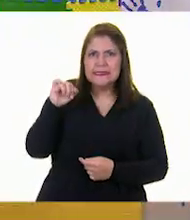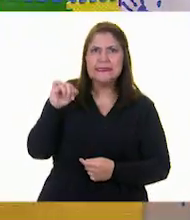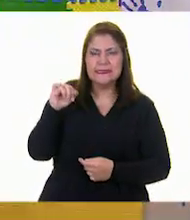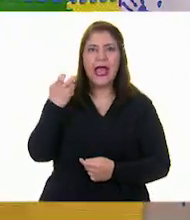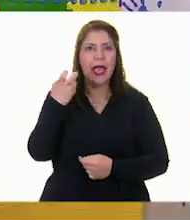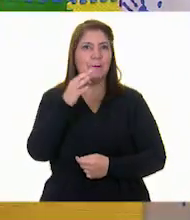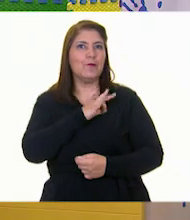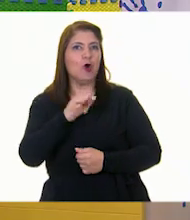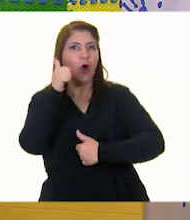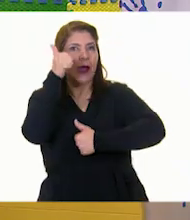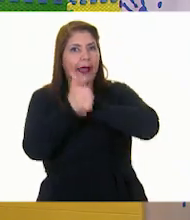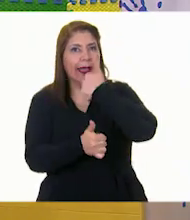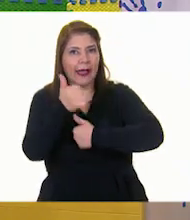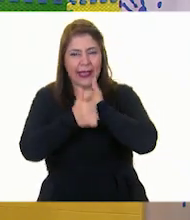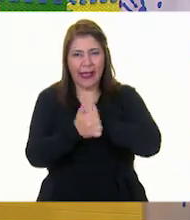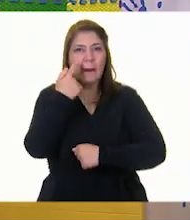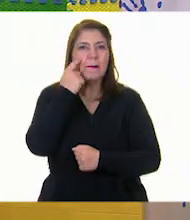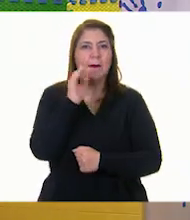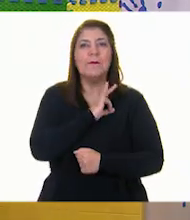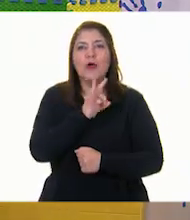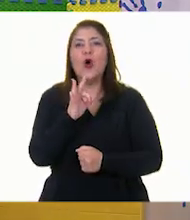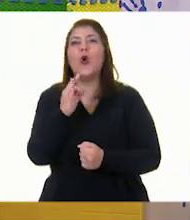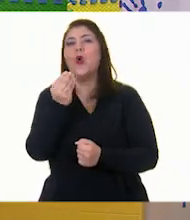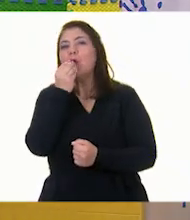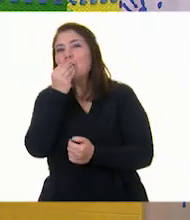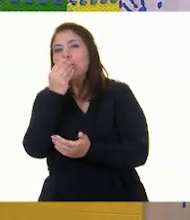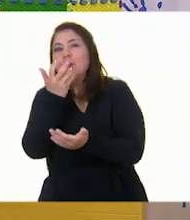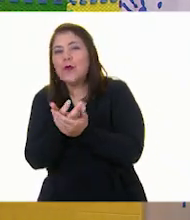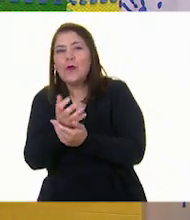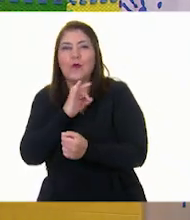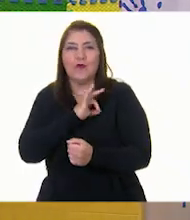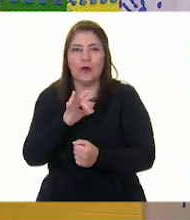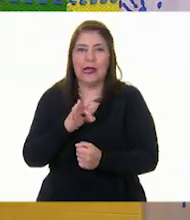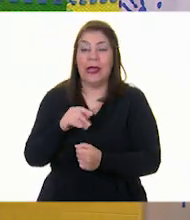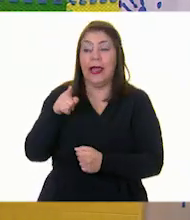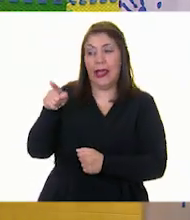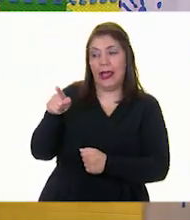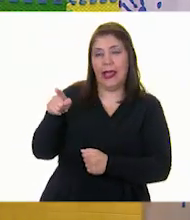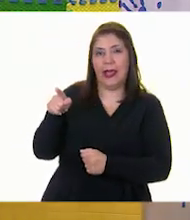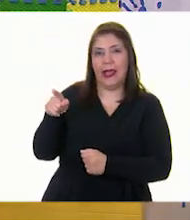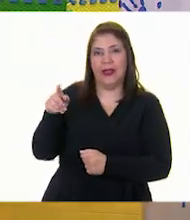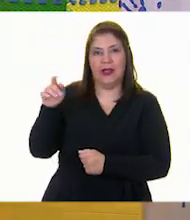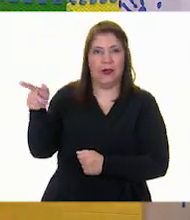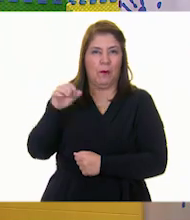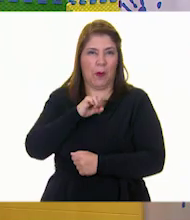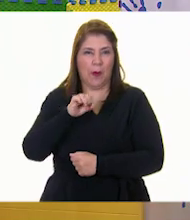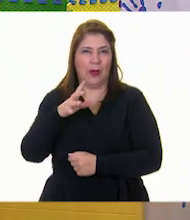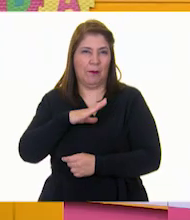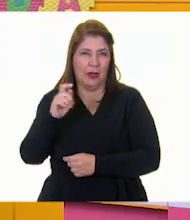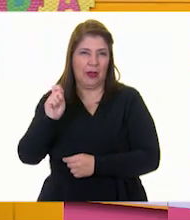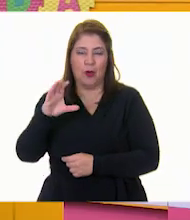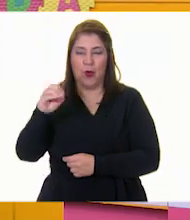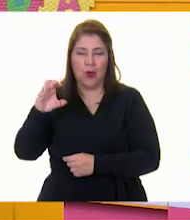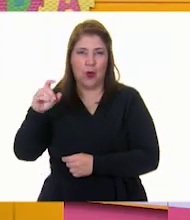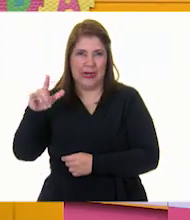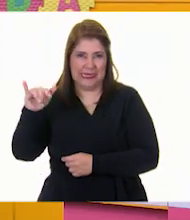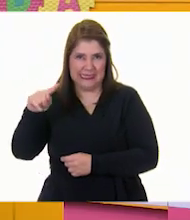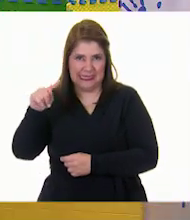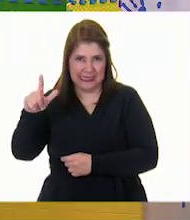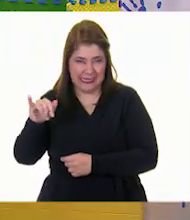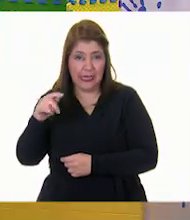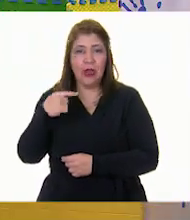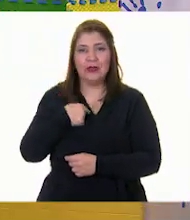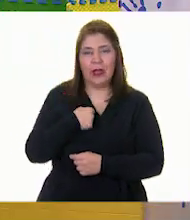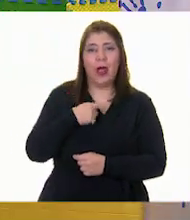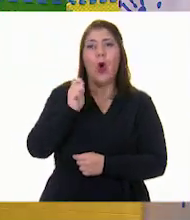concurso de refrigerios. Entre Coco Lizzli, alguna niña o niño que nos envíe